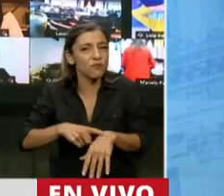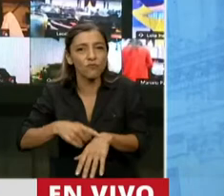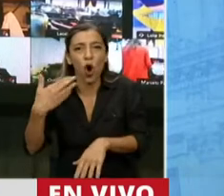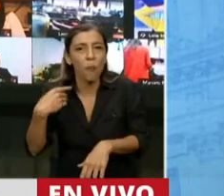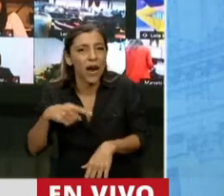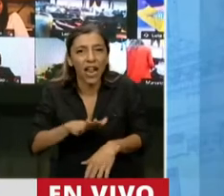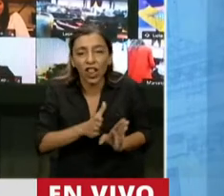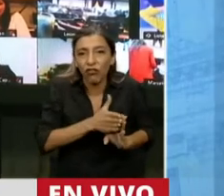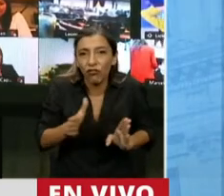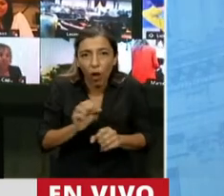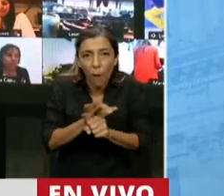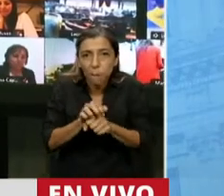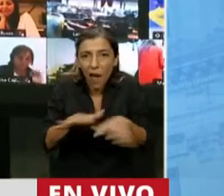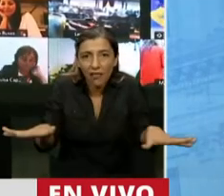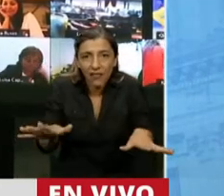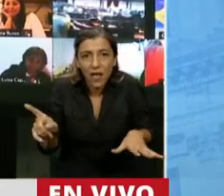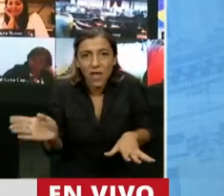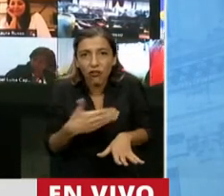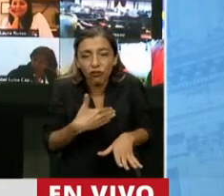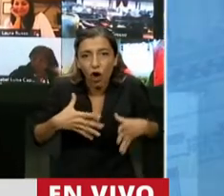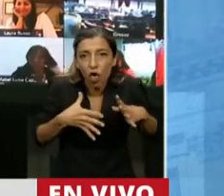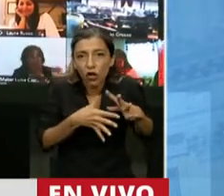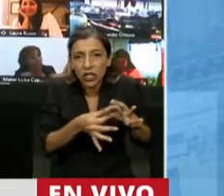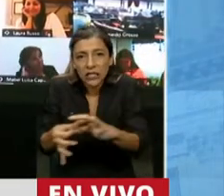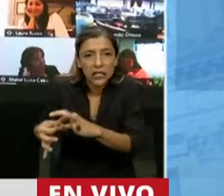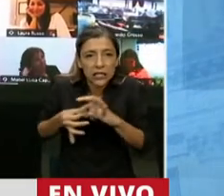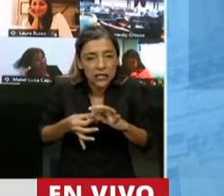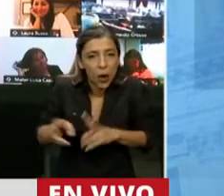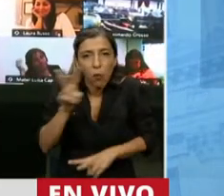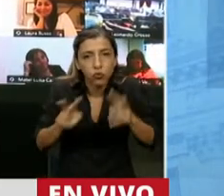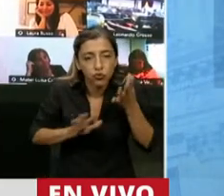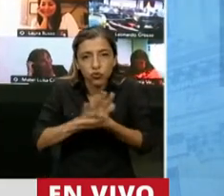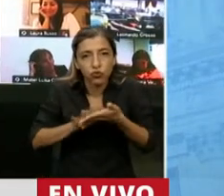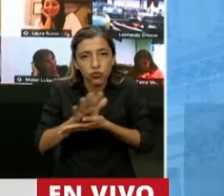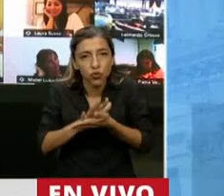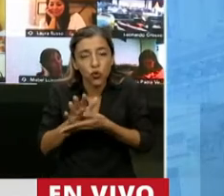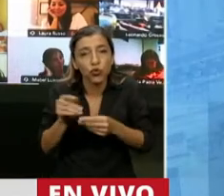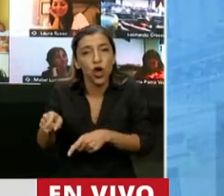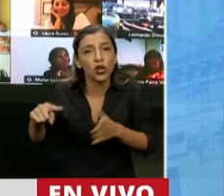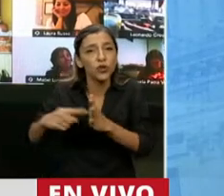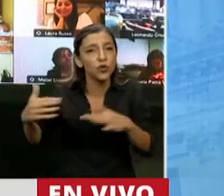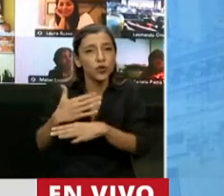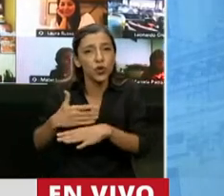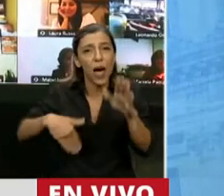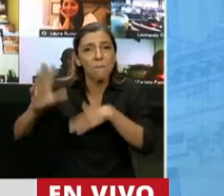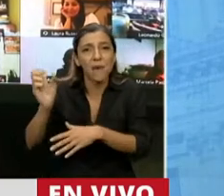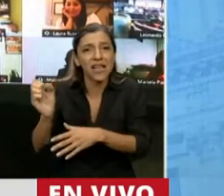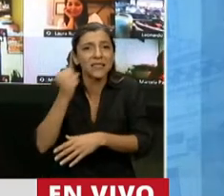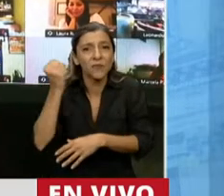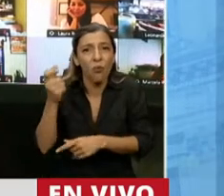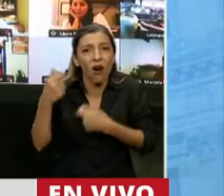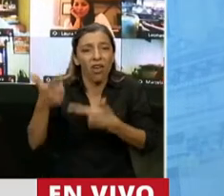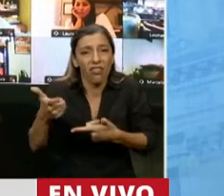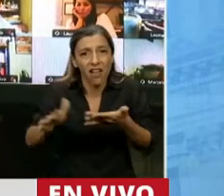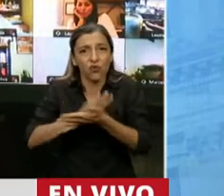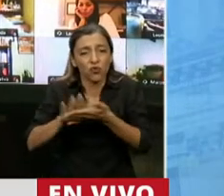pandemia que tiene a la ciudad y sus recursos como protagonista principal? Eso hace que